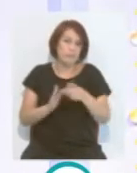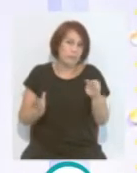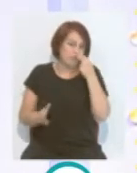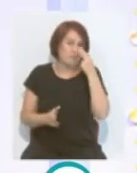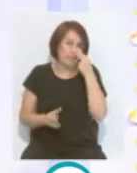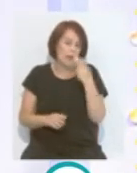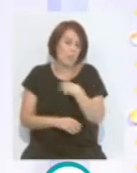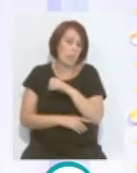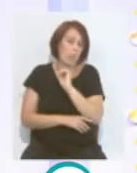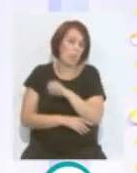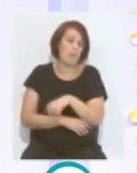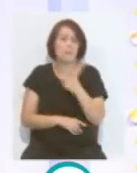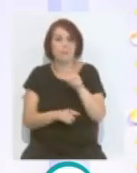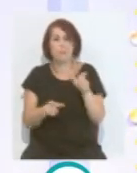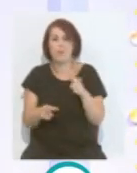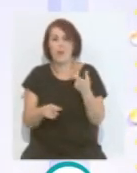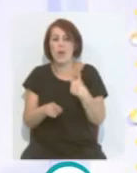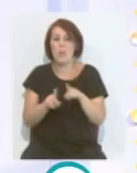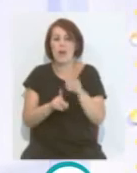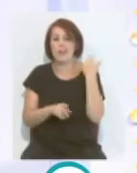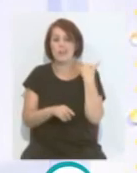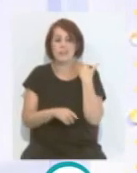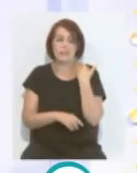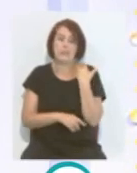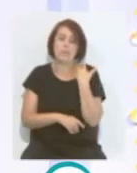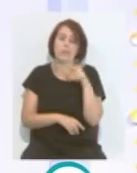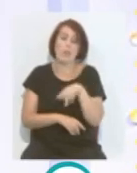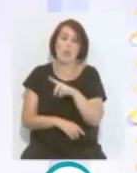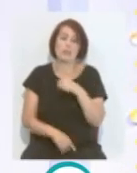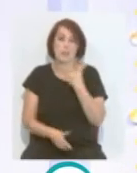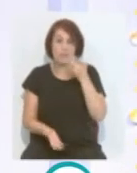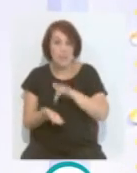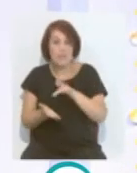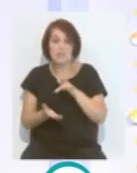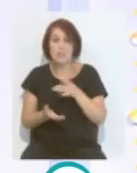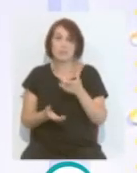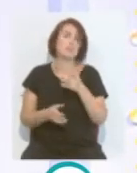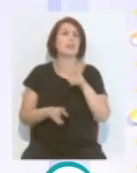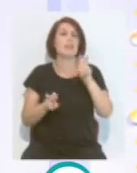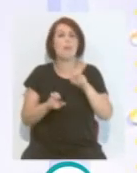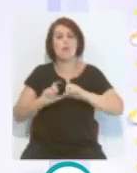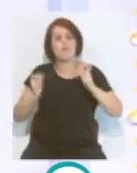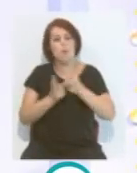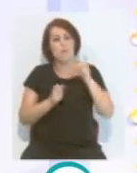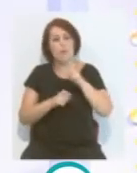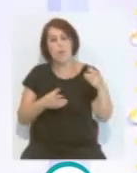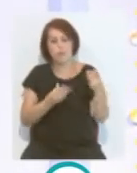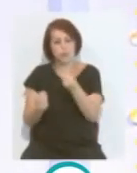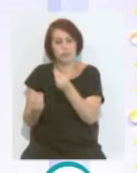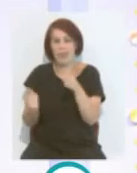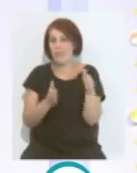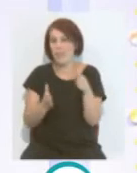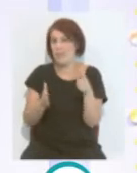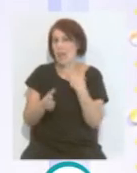interés, quizás ya la gente no lo vive como antes. Creo que buscar fechas así, ocasiones así de reunión de muchas personas en épocas